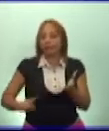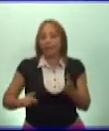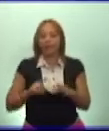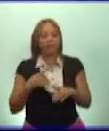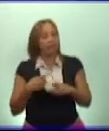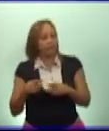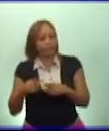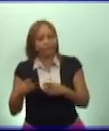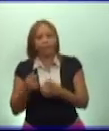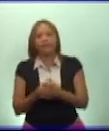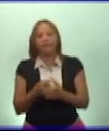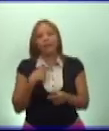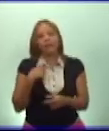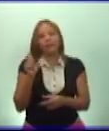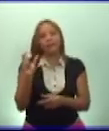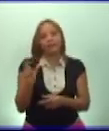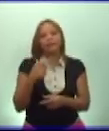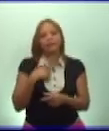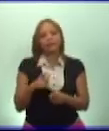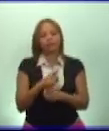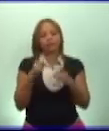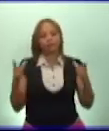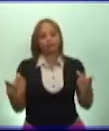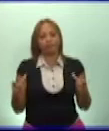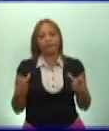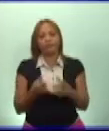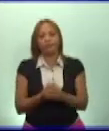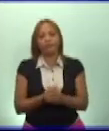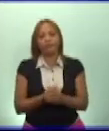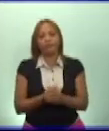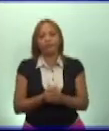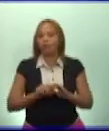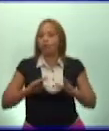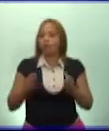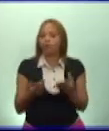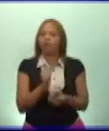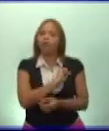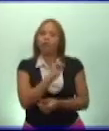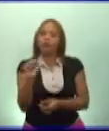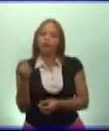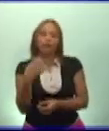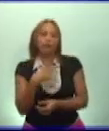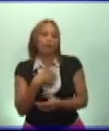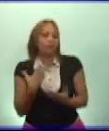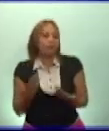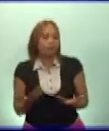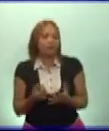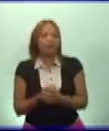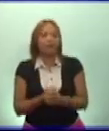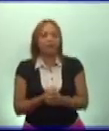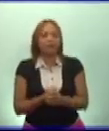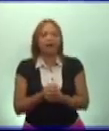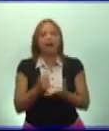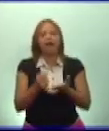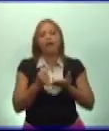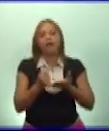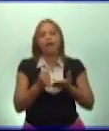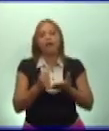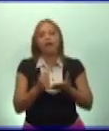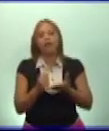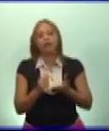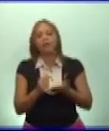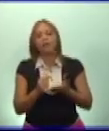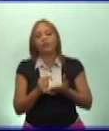para esa fecha era mayor. Estos resultados han permitido la enorme cantidad de